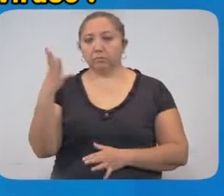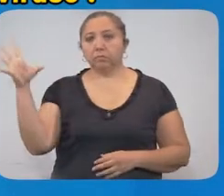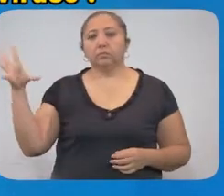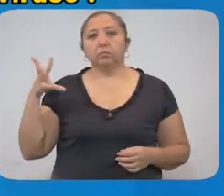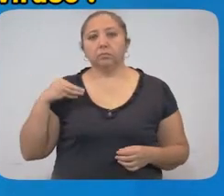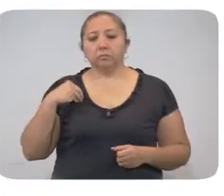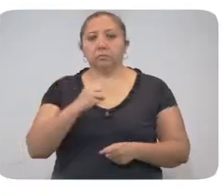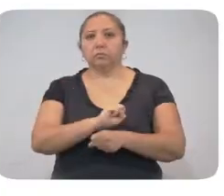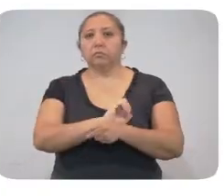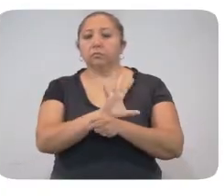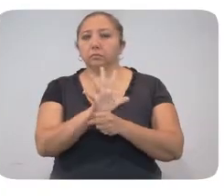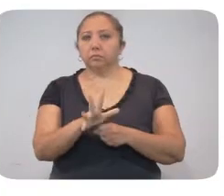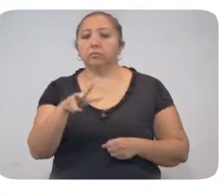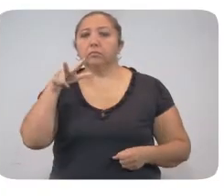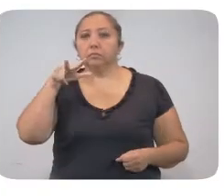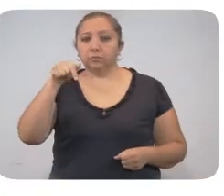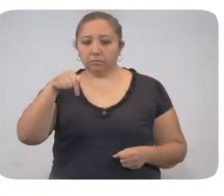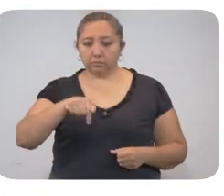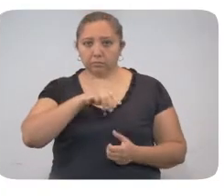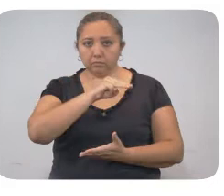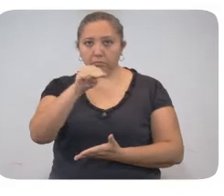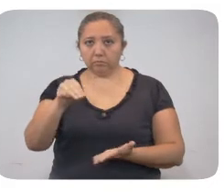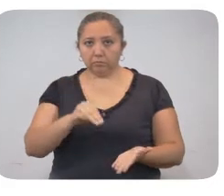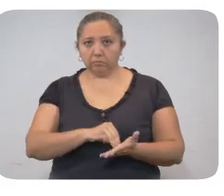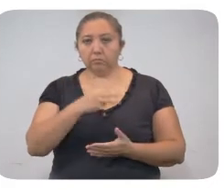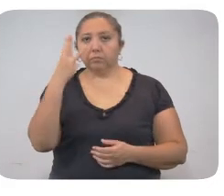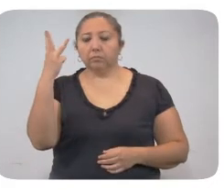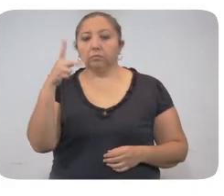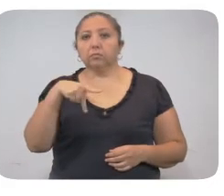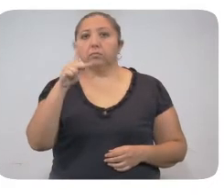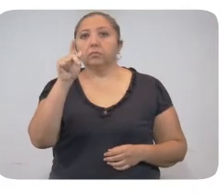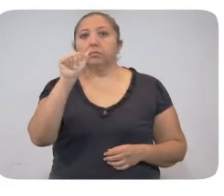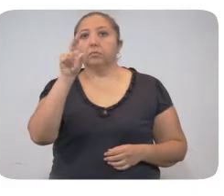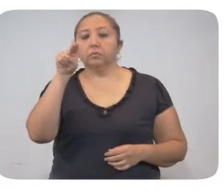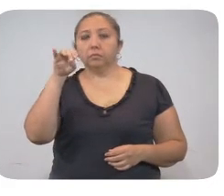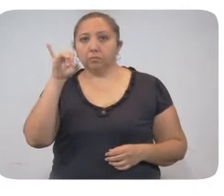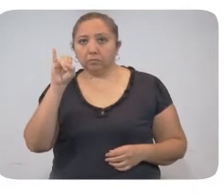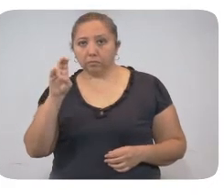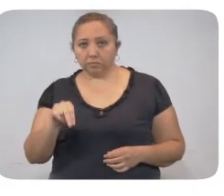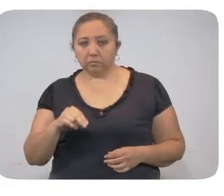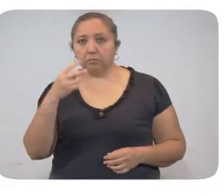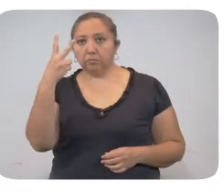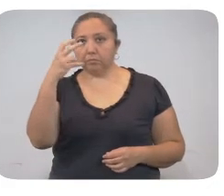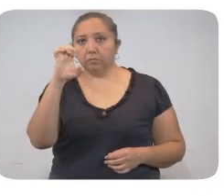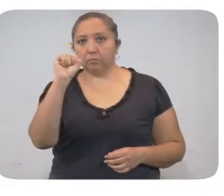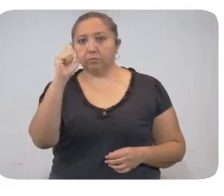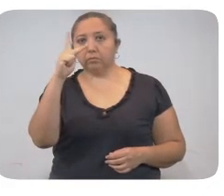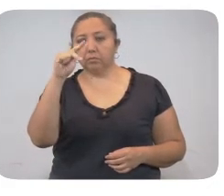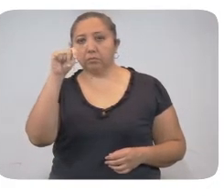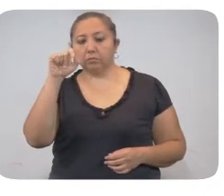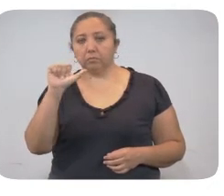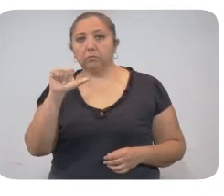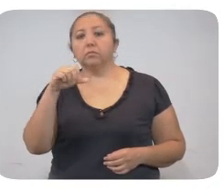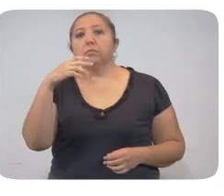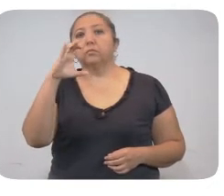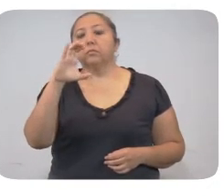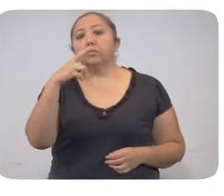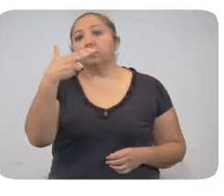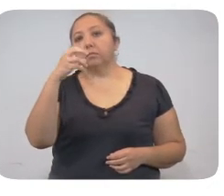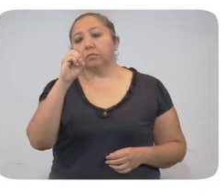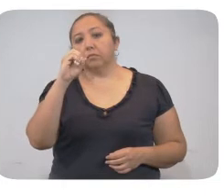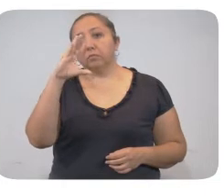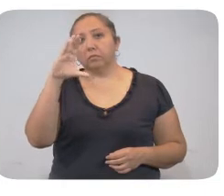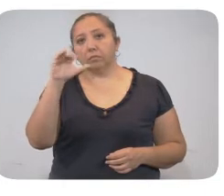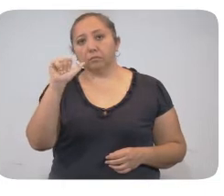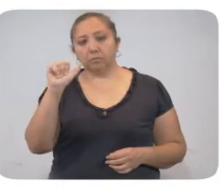de coronavirus, 18 en Mérida, 3 en Canacín, 2 en Espita, Jocabá y Tamec, y 1